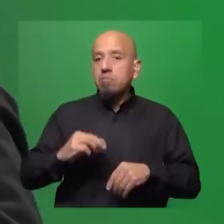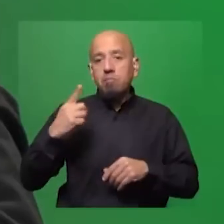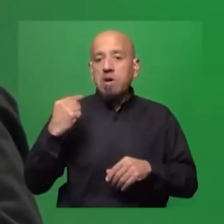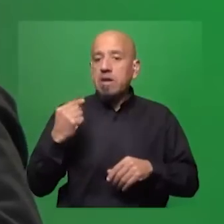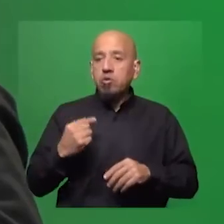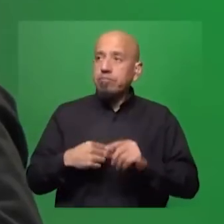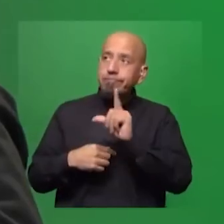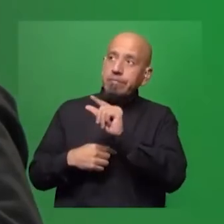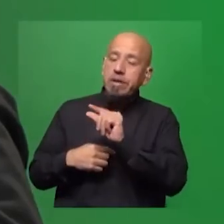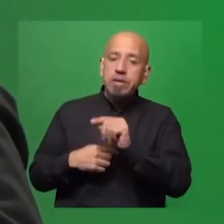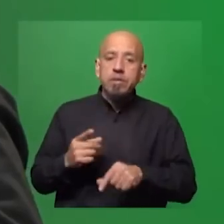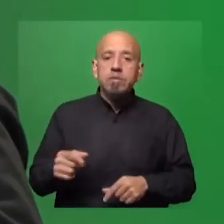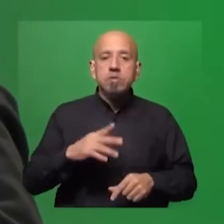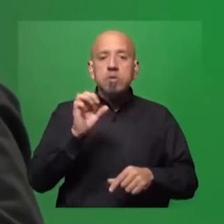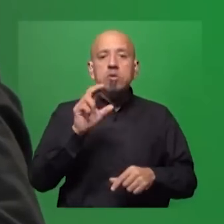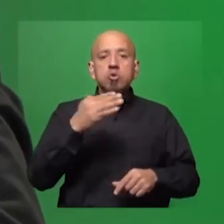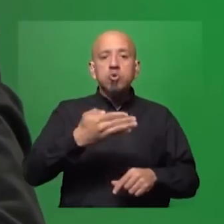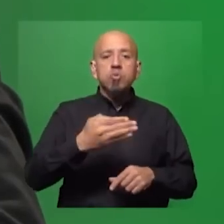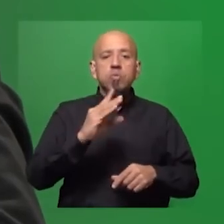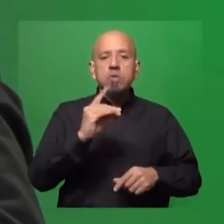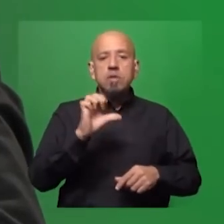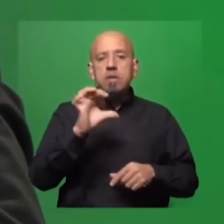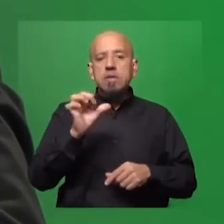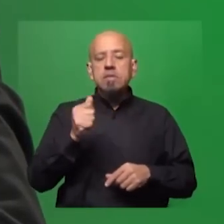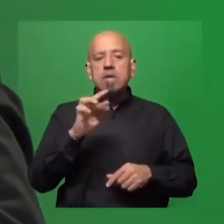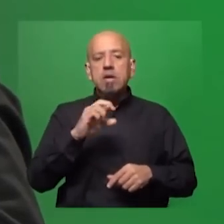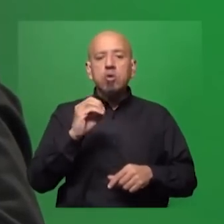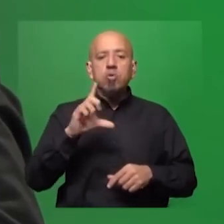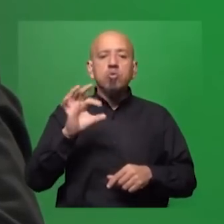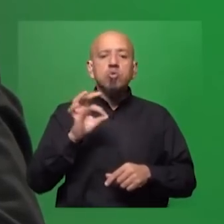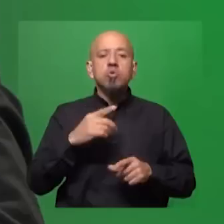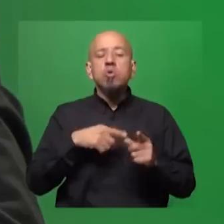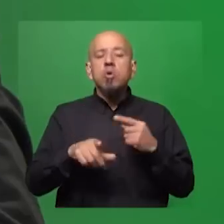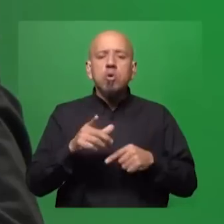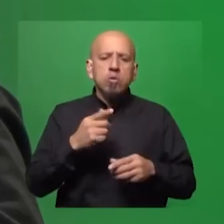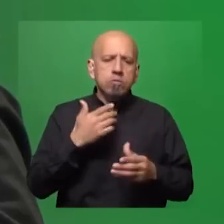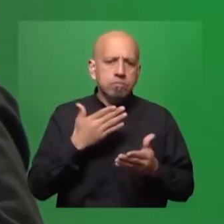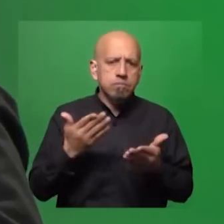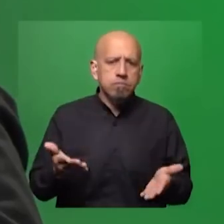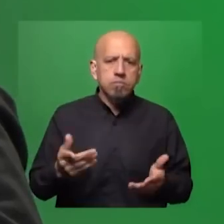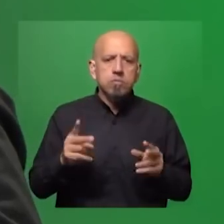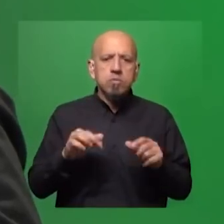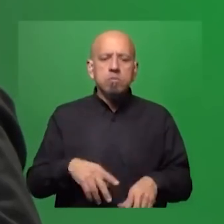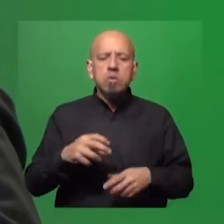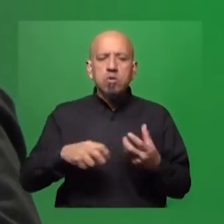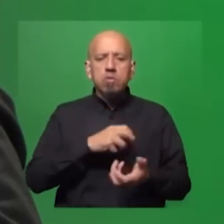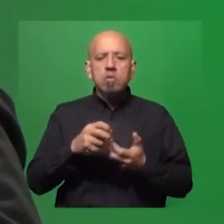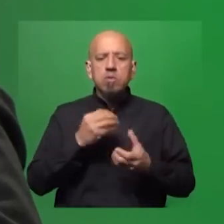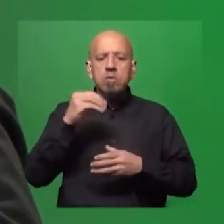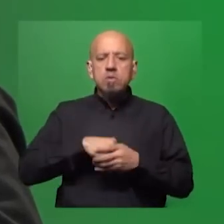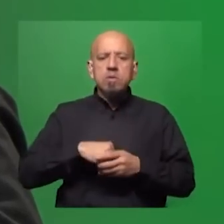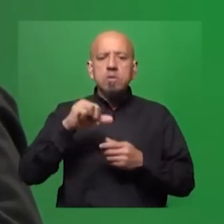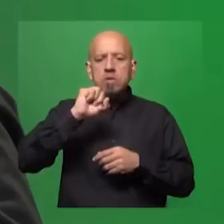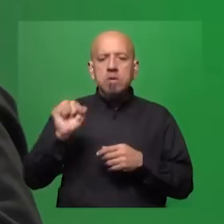dos regiones subdesarrolladas. Algunas diferencias son, por ejemplo, es muy fuerte el tema de los conflictos internos en África.